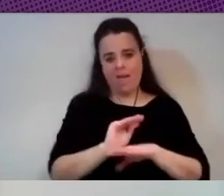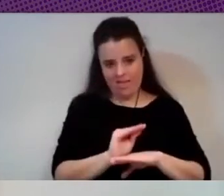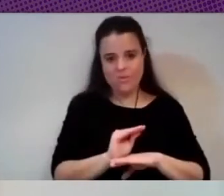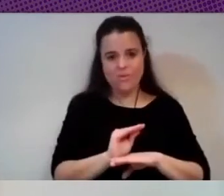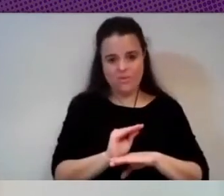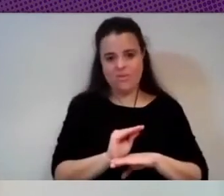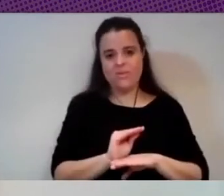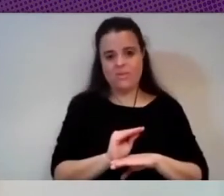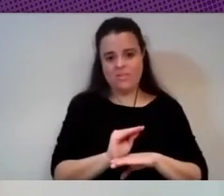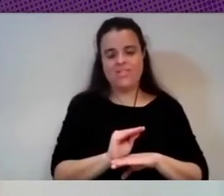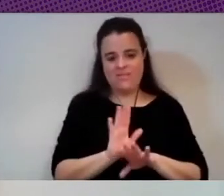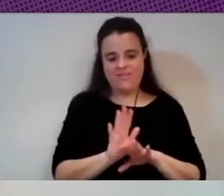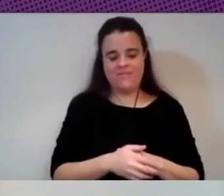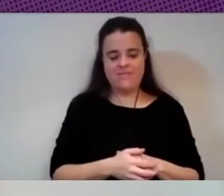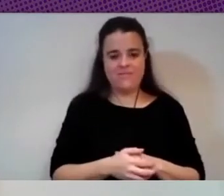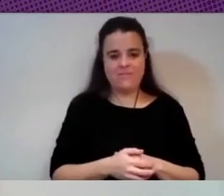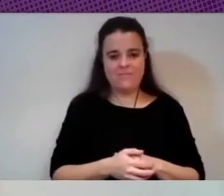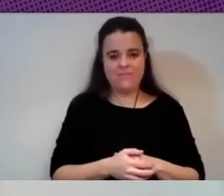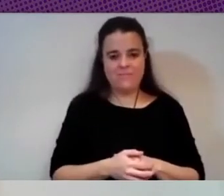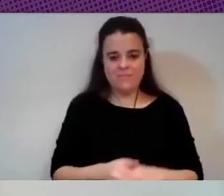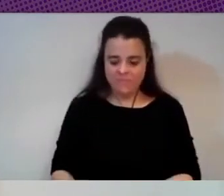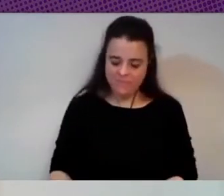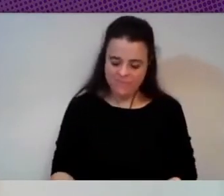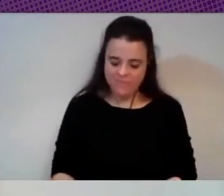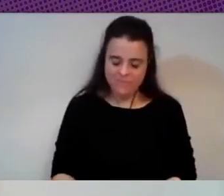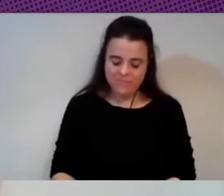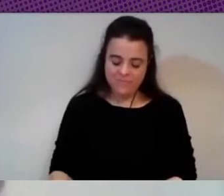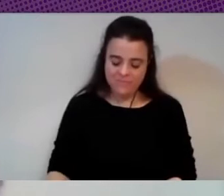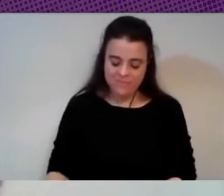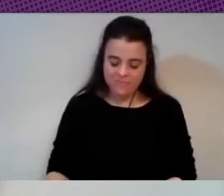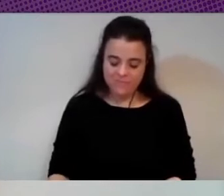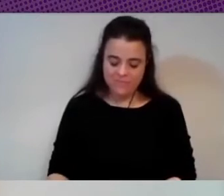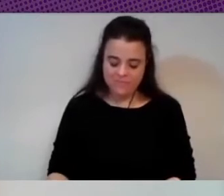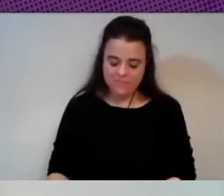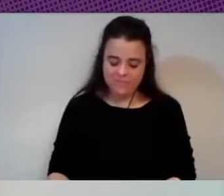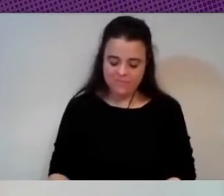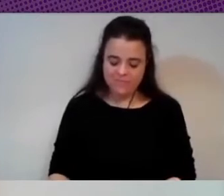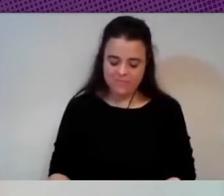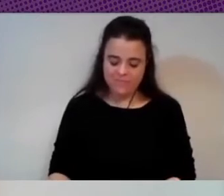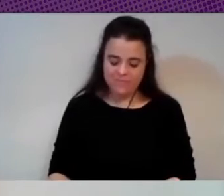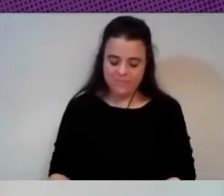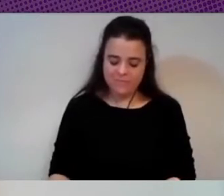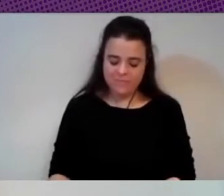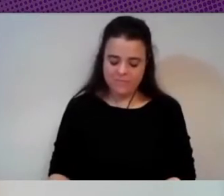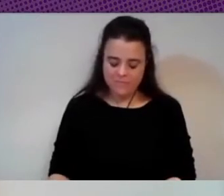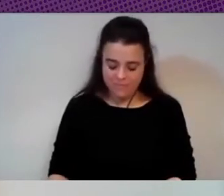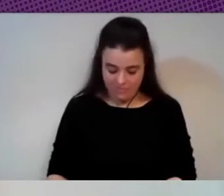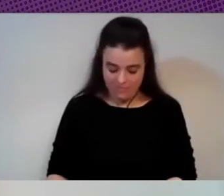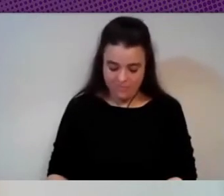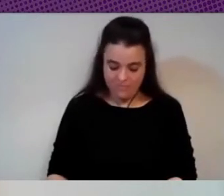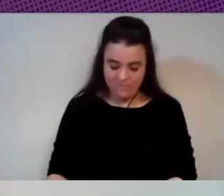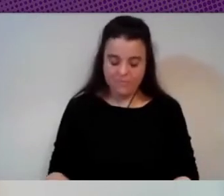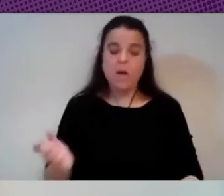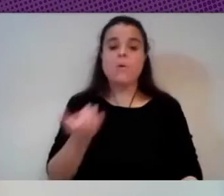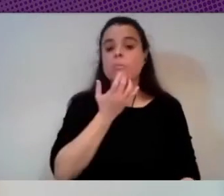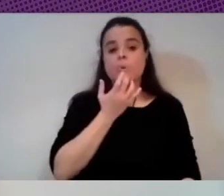aproximas sobre todo depende o sea no es lo mismo si vas a trabajar con migrantes es complicado yo